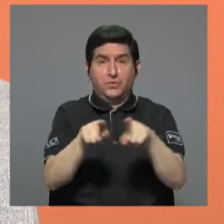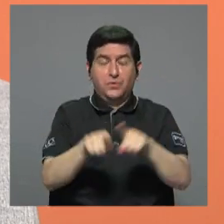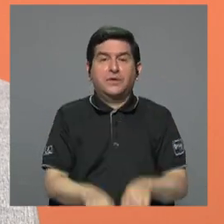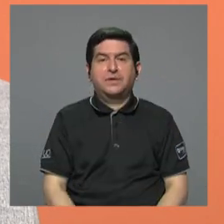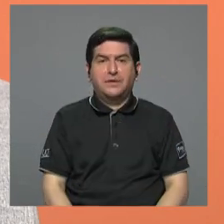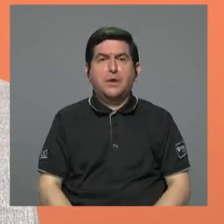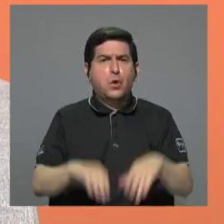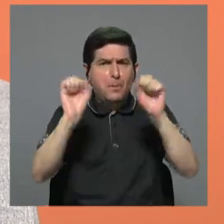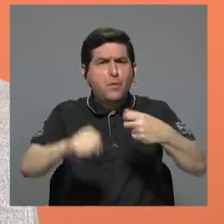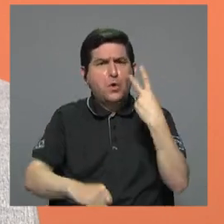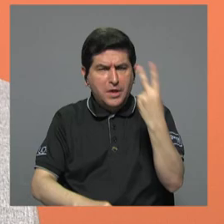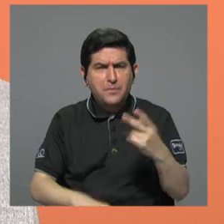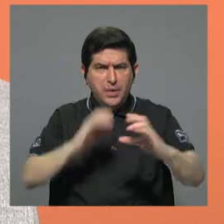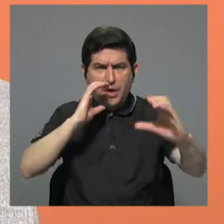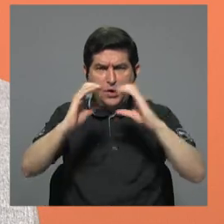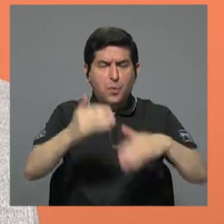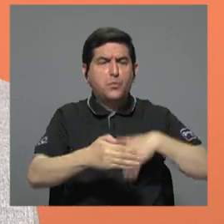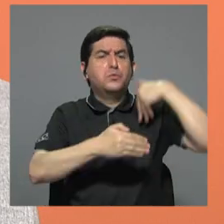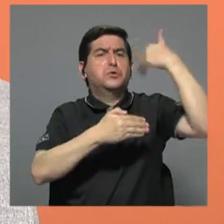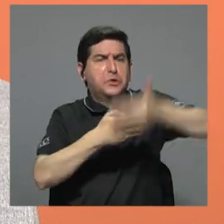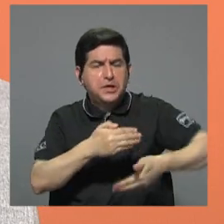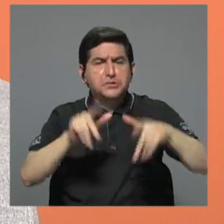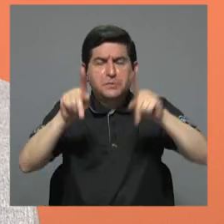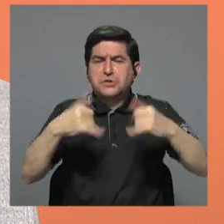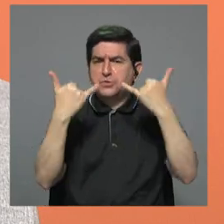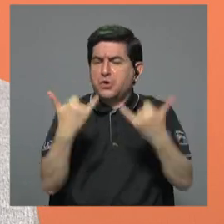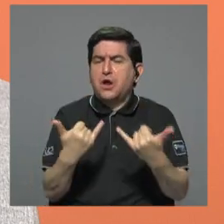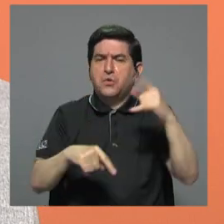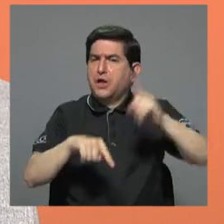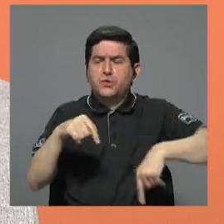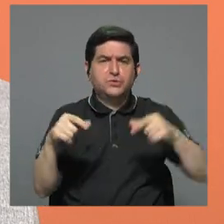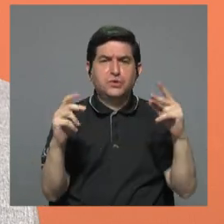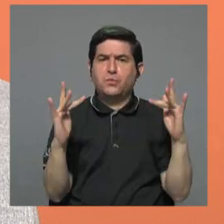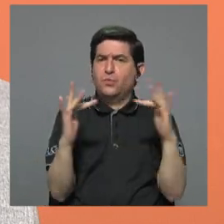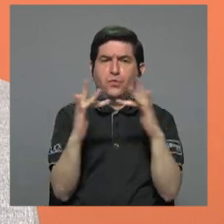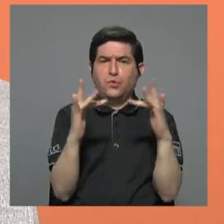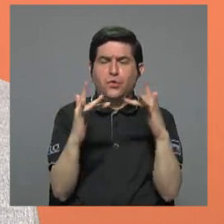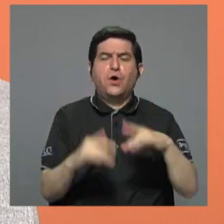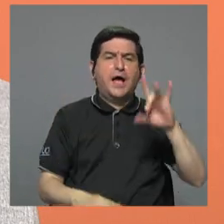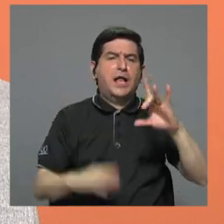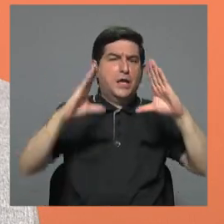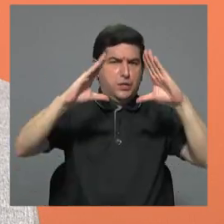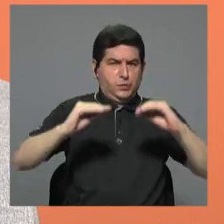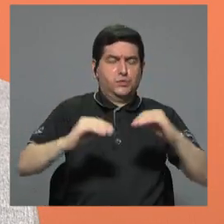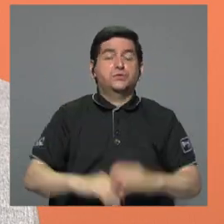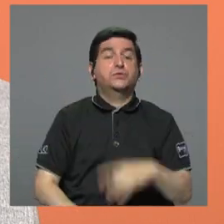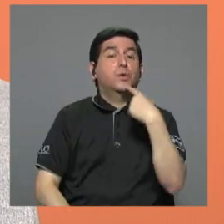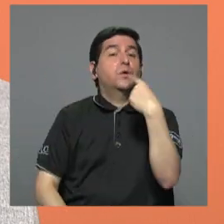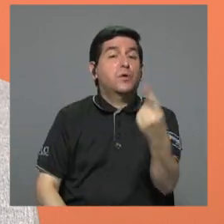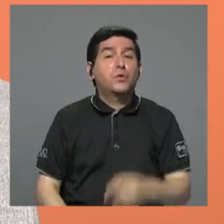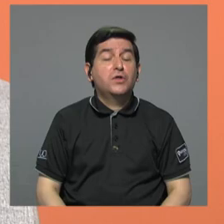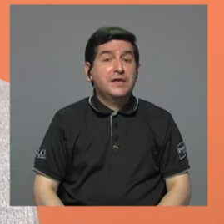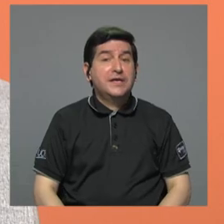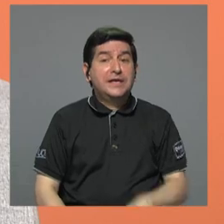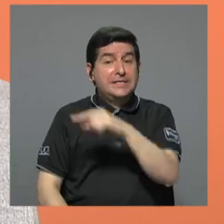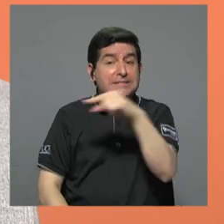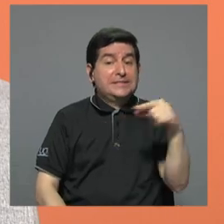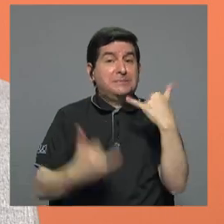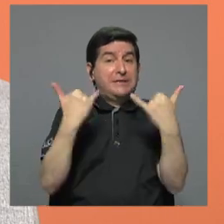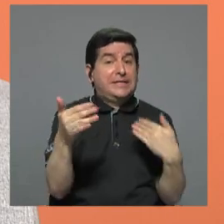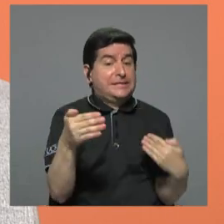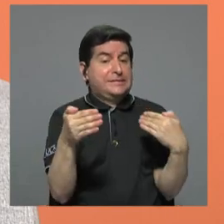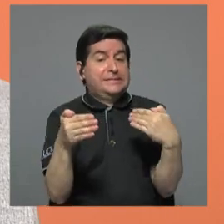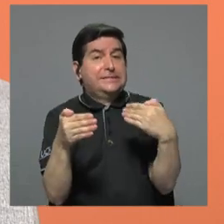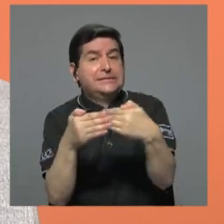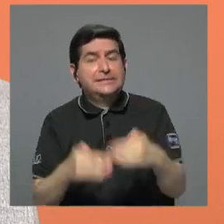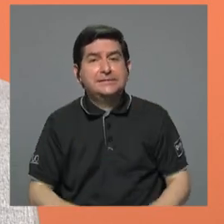que vean la transmisión posteriormente, si alguien no puede conectarse a las 8 de la noche. Y como usted decía, a semana, solamente ya del